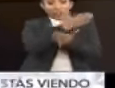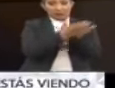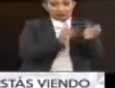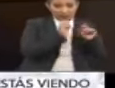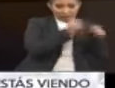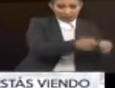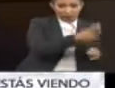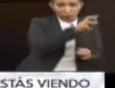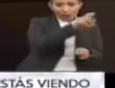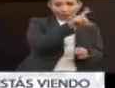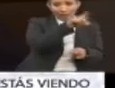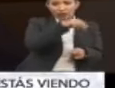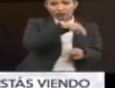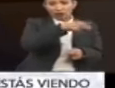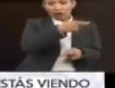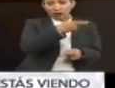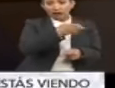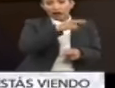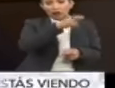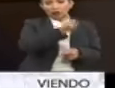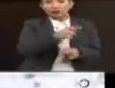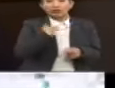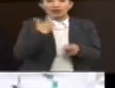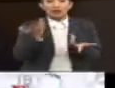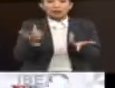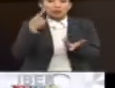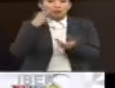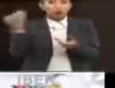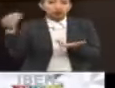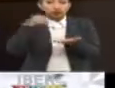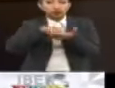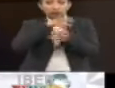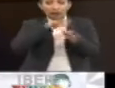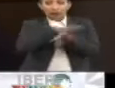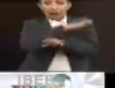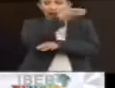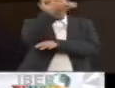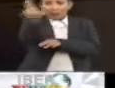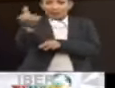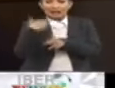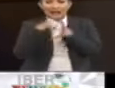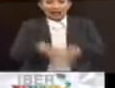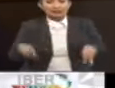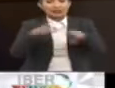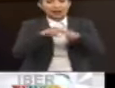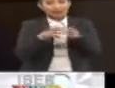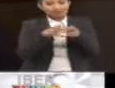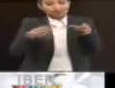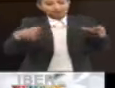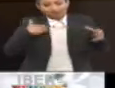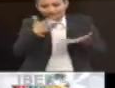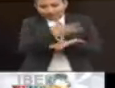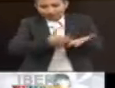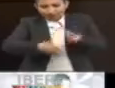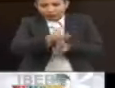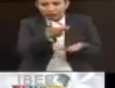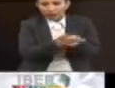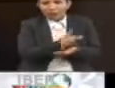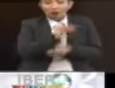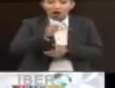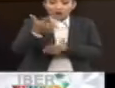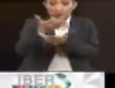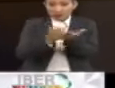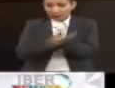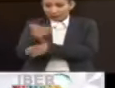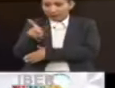parte a William D. Nordhaus por integrar el cambio climático en la análisis macroeconómica macroeconómica y la